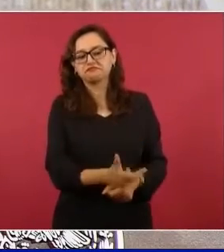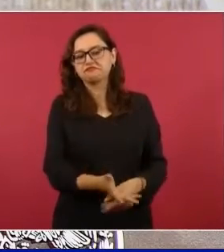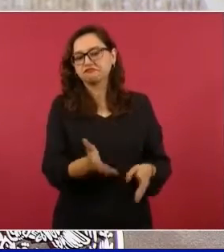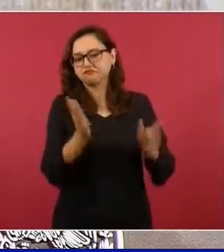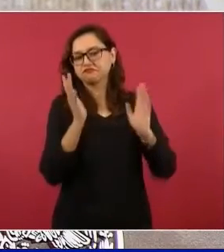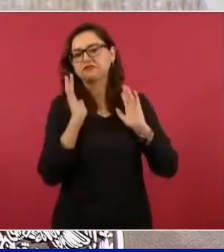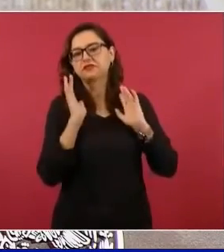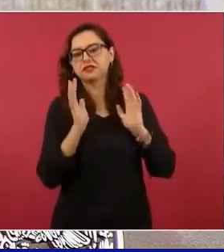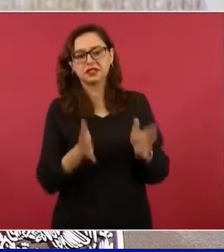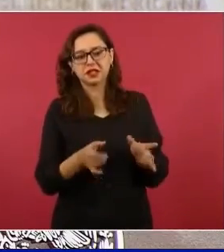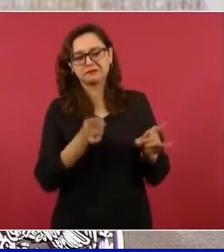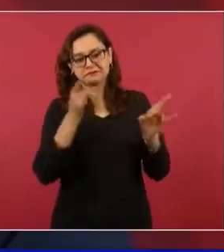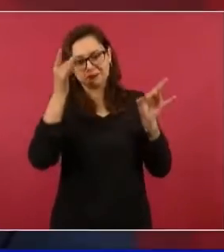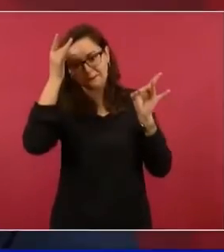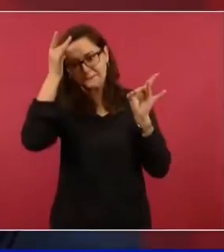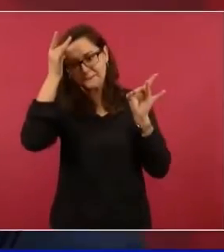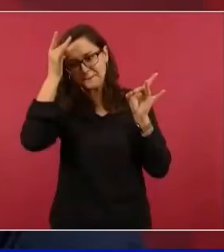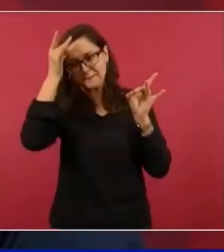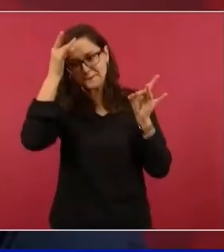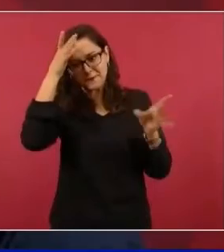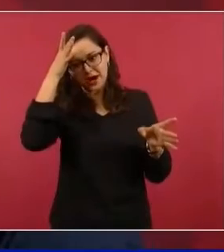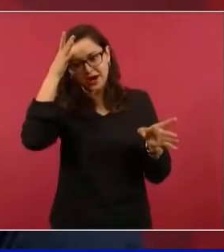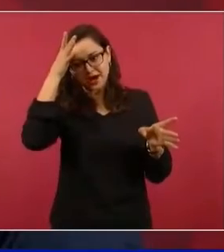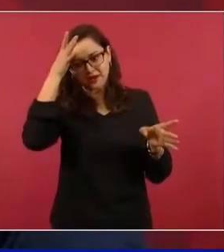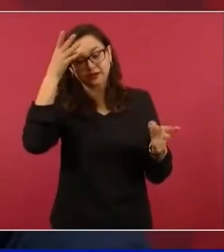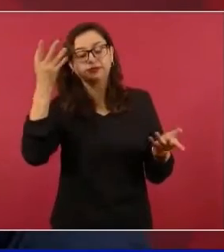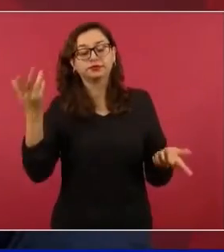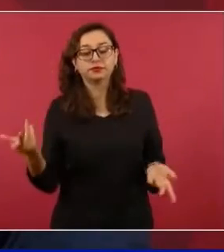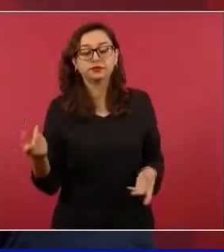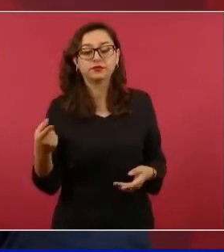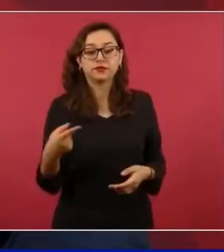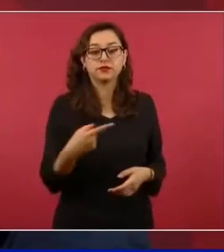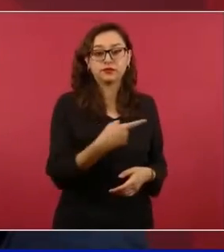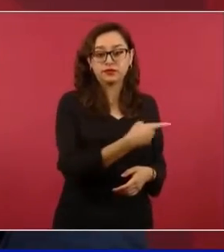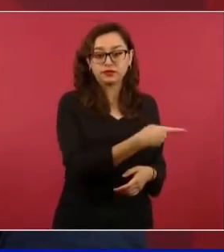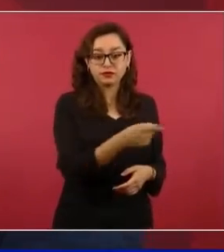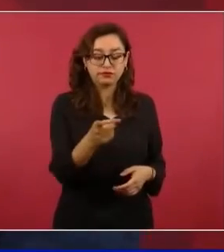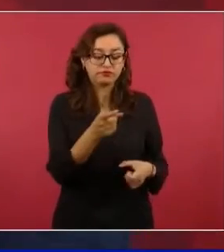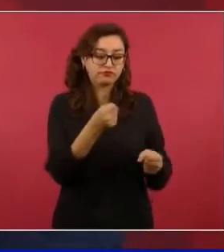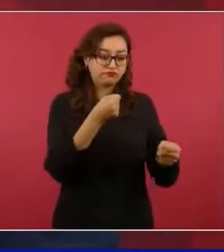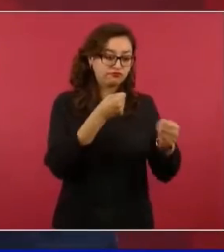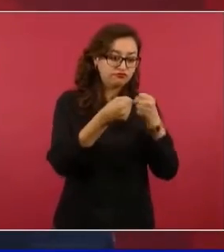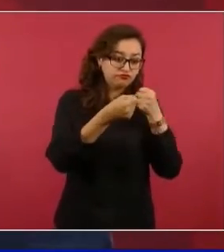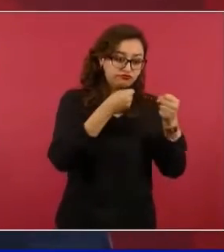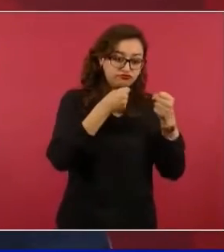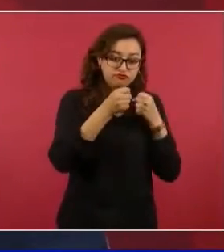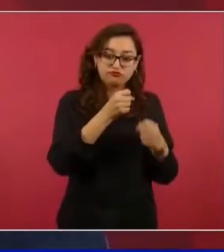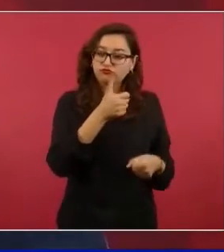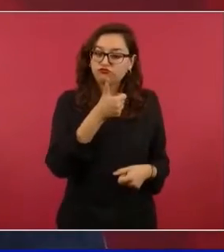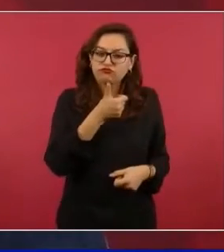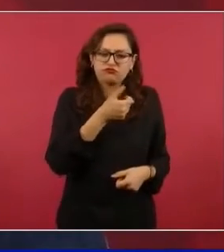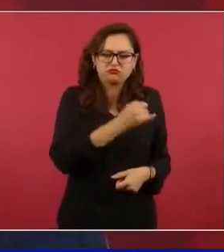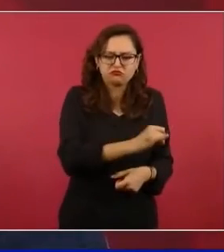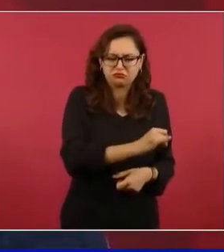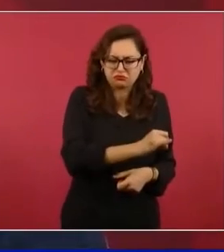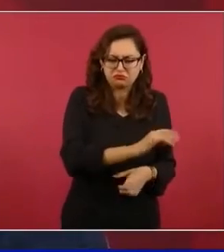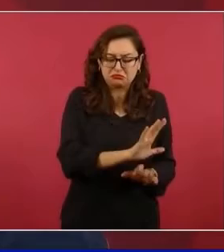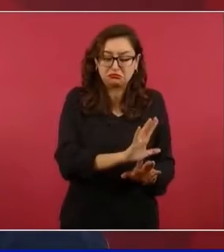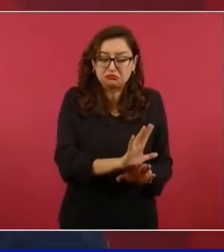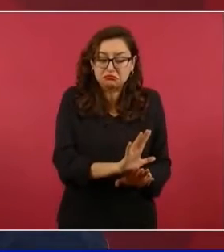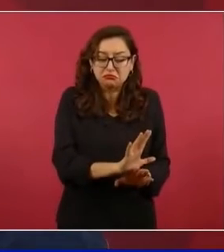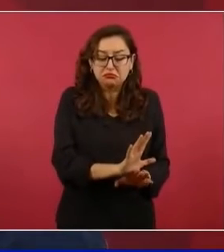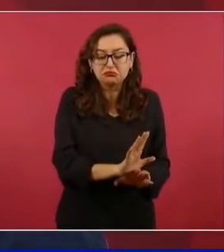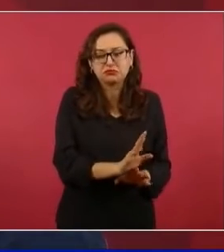es el periodismo, desde luego hay honrosas excepciones,